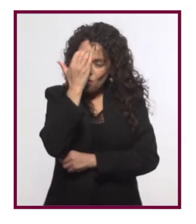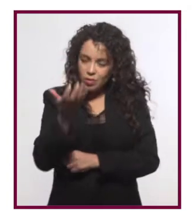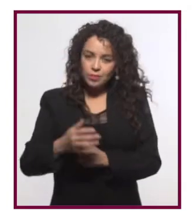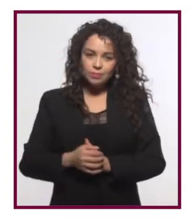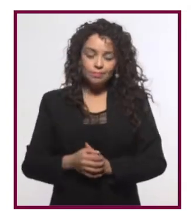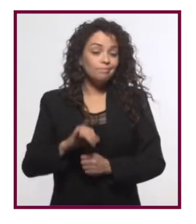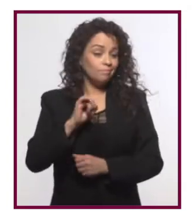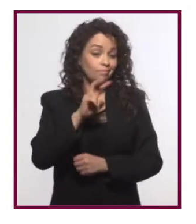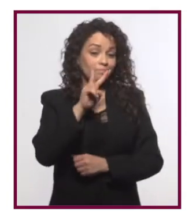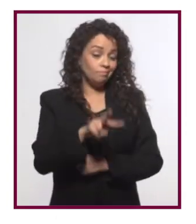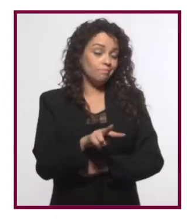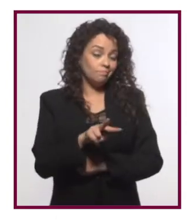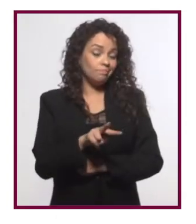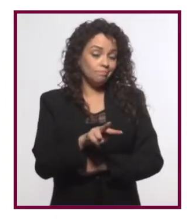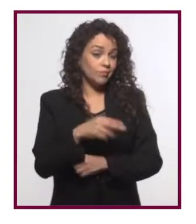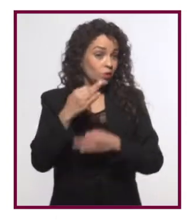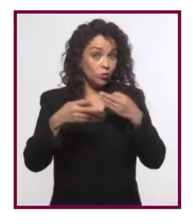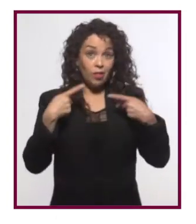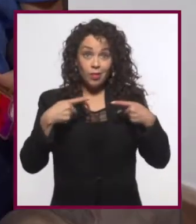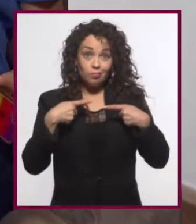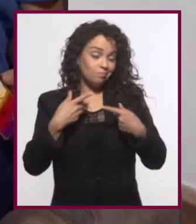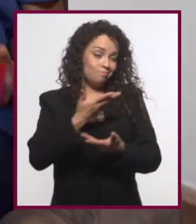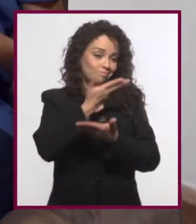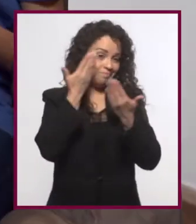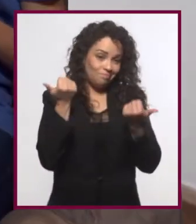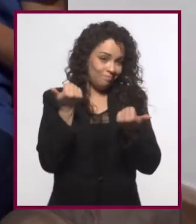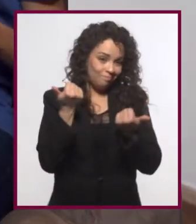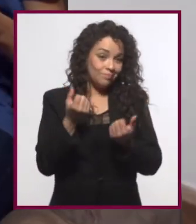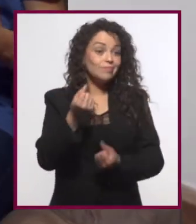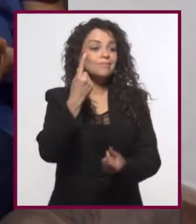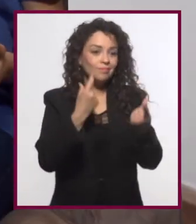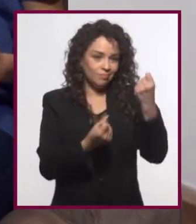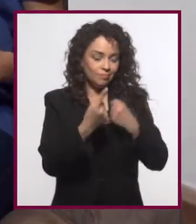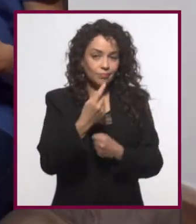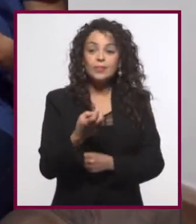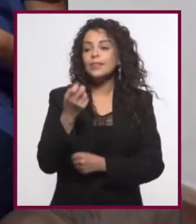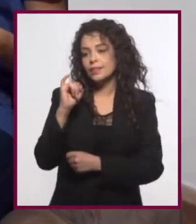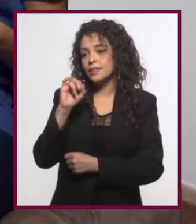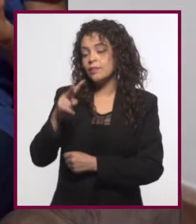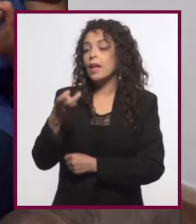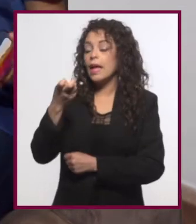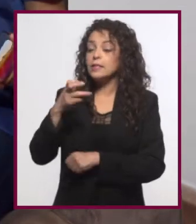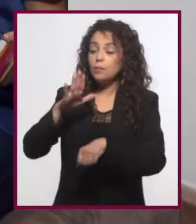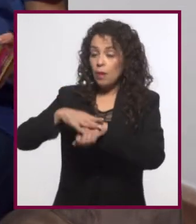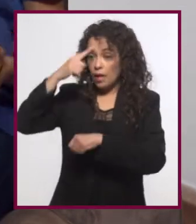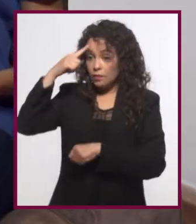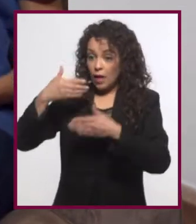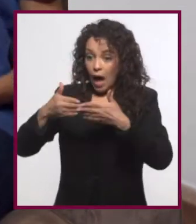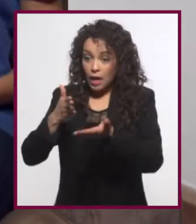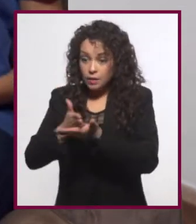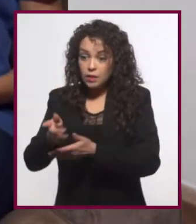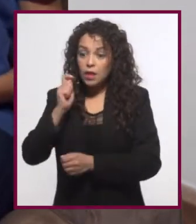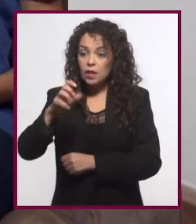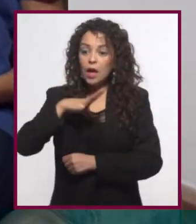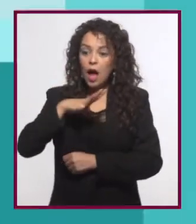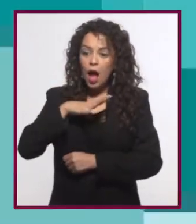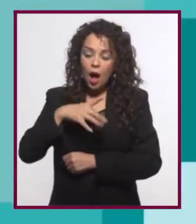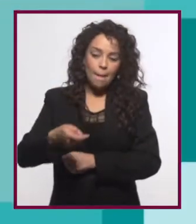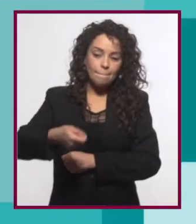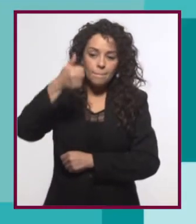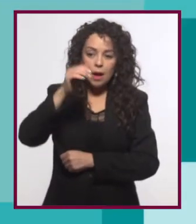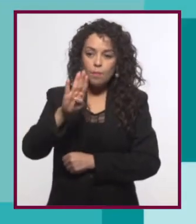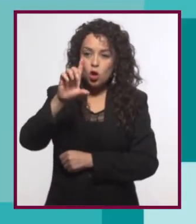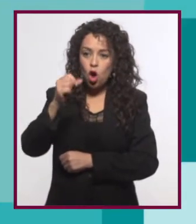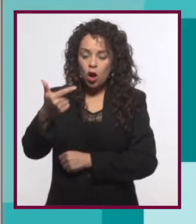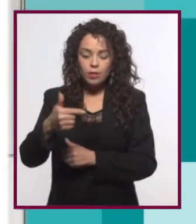definitivamente no era para cualquiera. Y bueno, después de que se volvió un poco más sencillo y accesible, nacieron los primeros